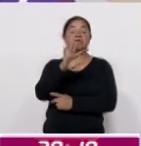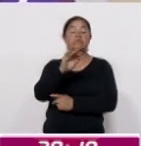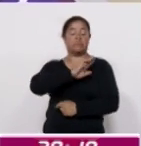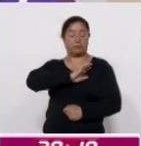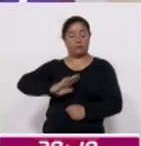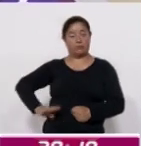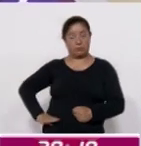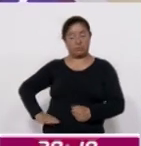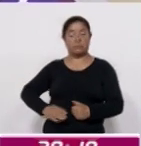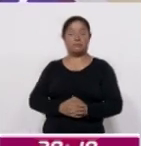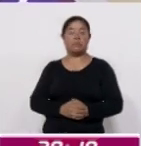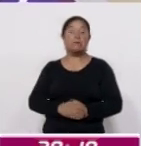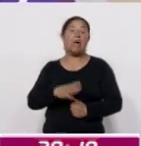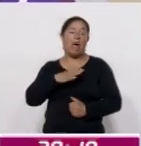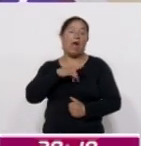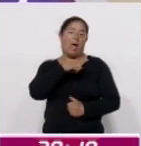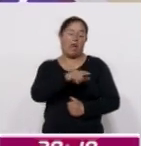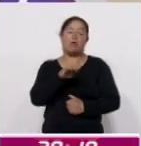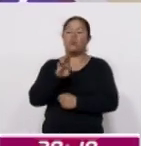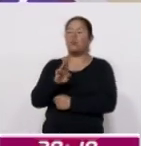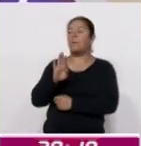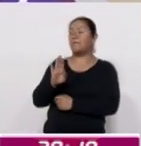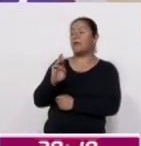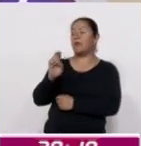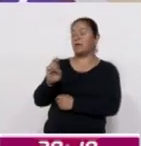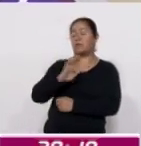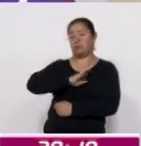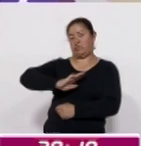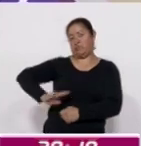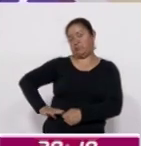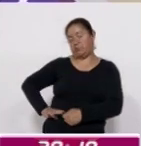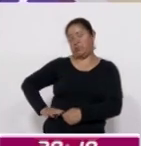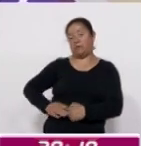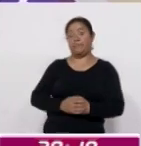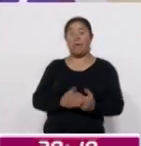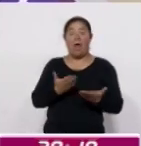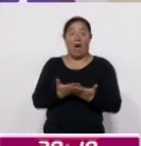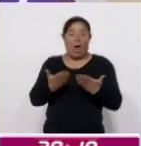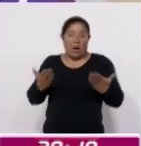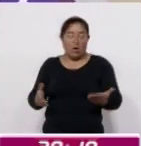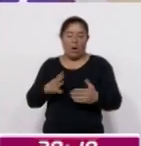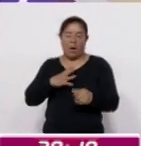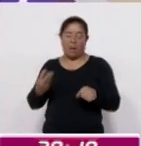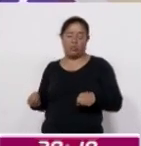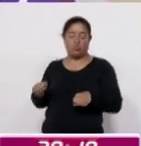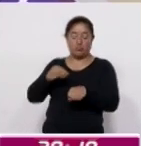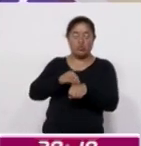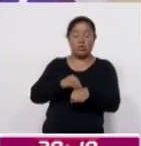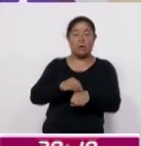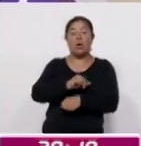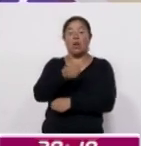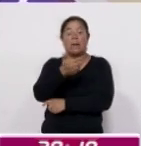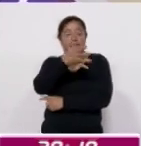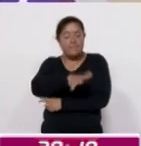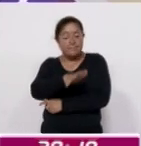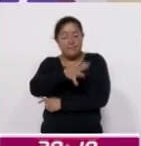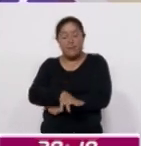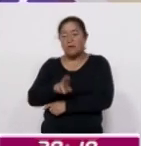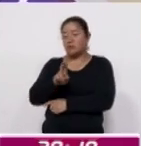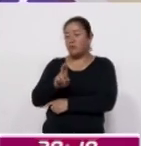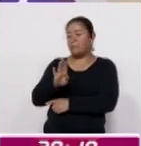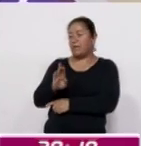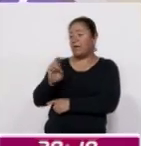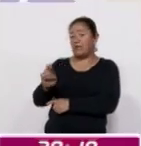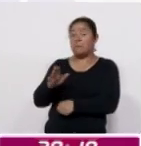municipios que contaban con sus VRs municipales. Ahora estamos sumando a 10 unidades básicas de